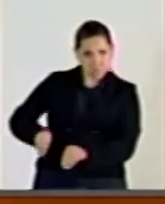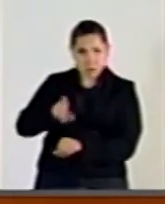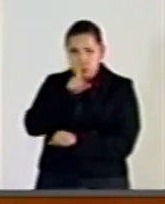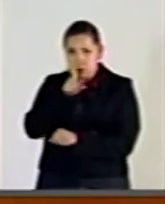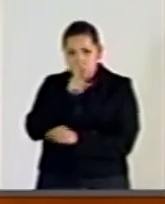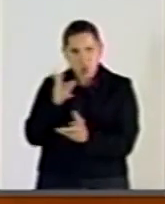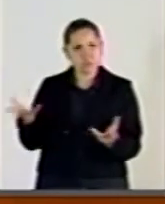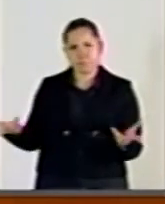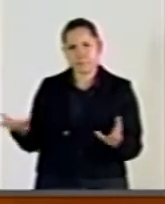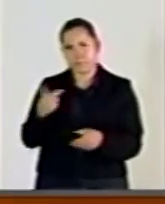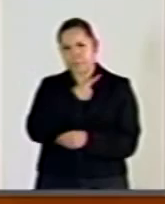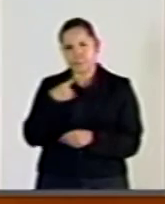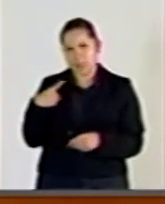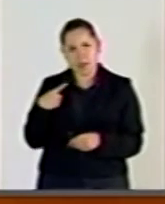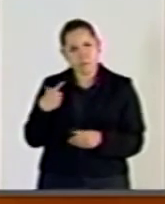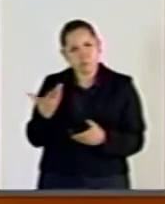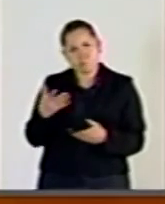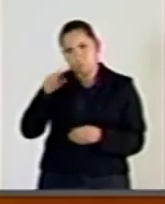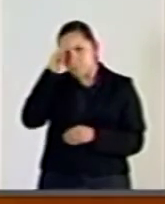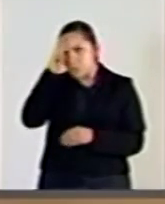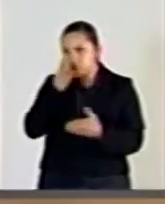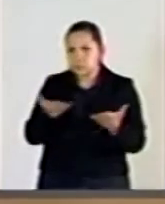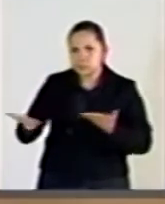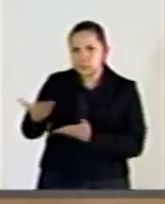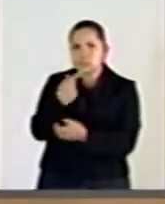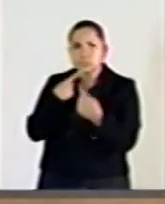de la protesta social.